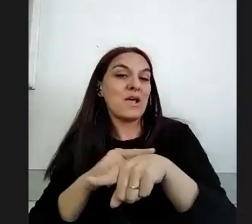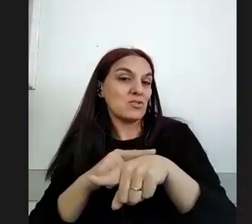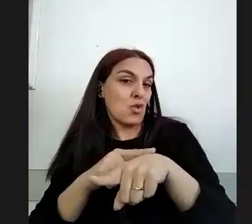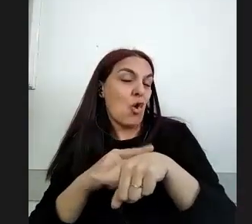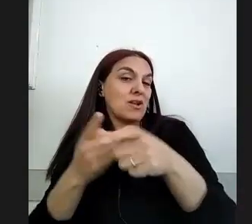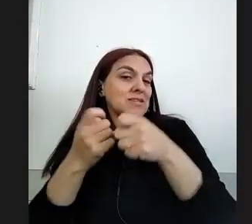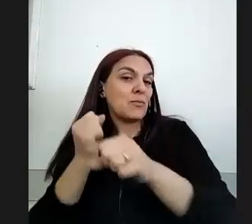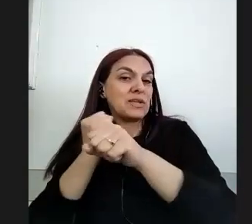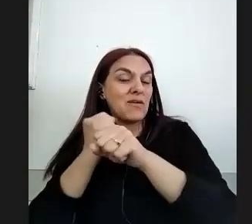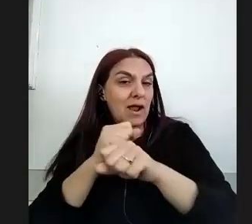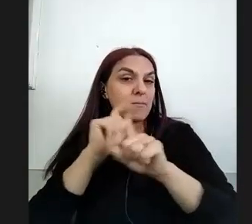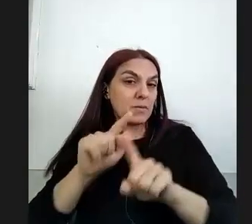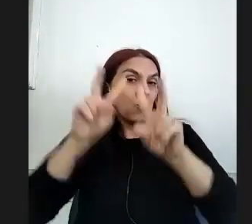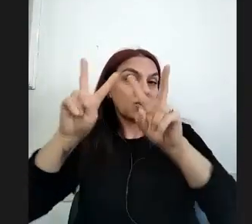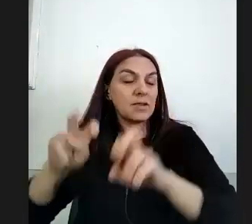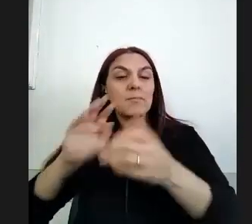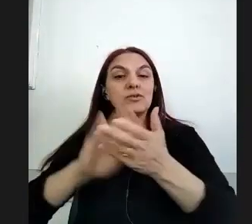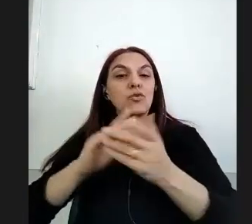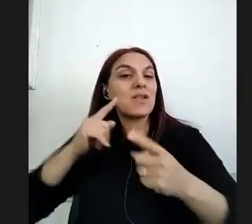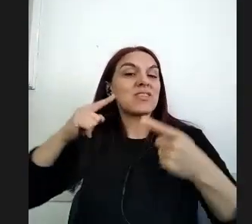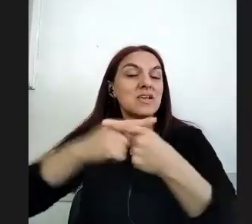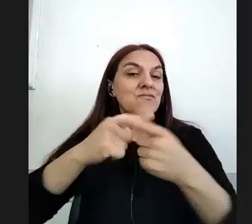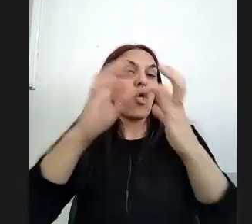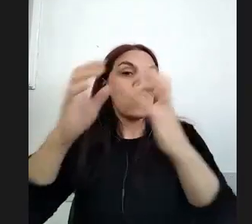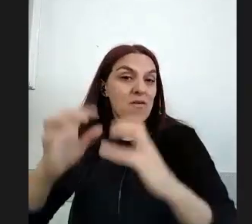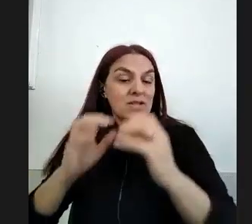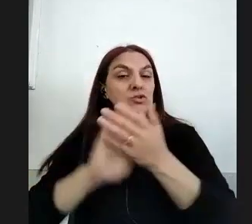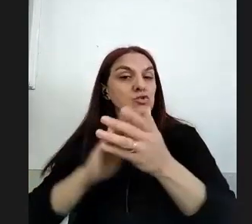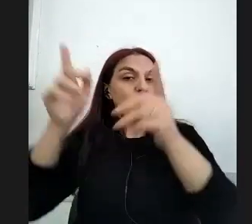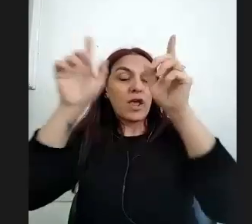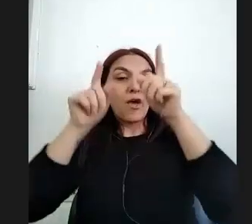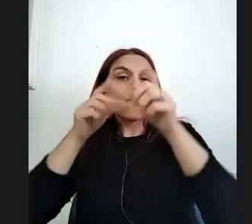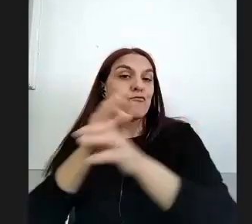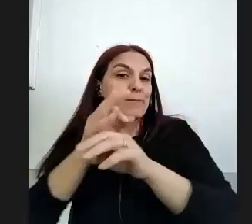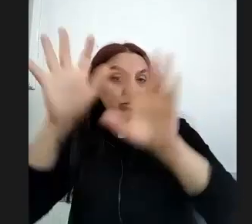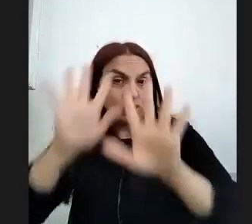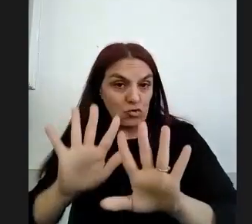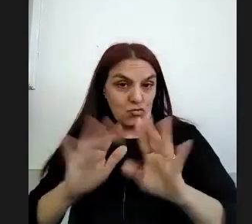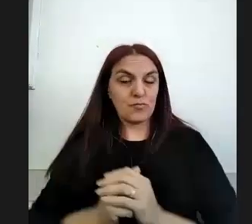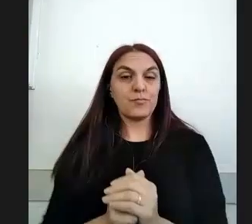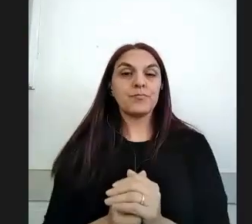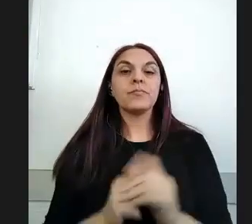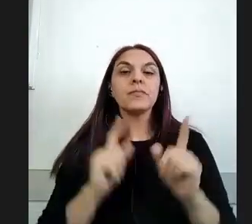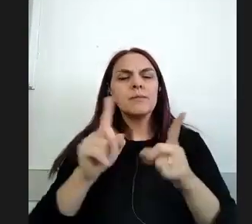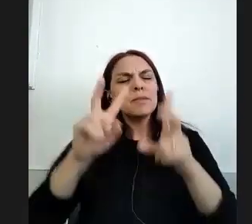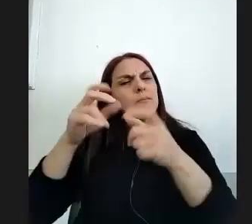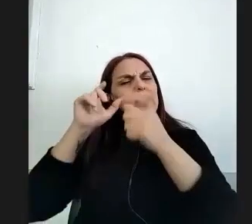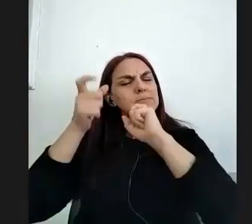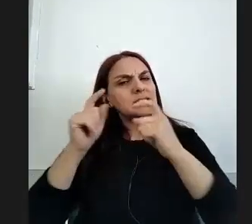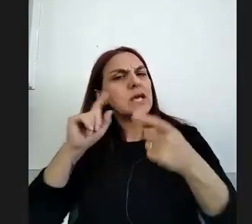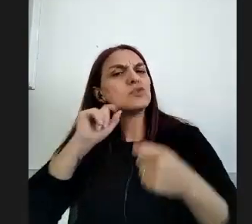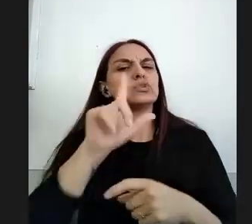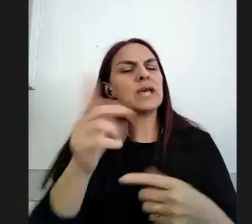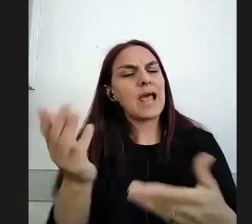esta cuestión en términos de los desafíos y debates a la formación docente la cuestión de las experiencias y la socialización que